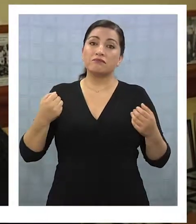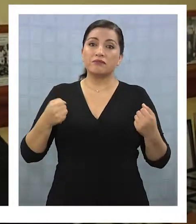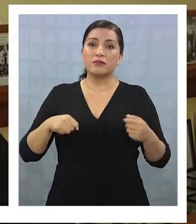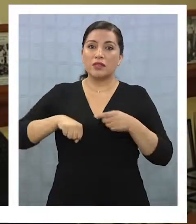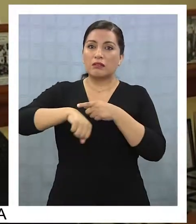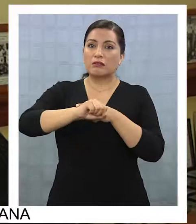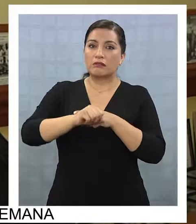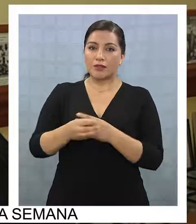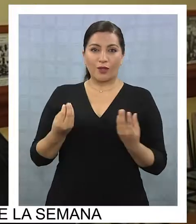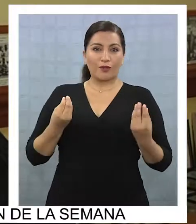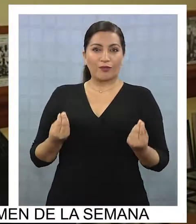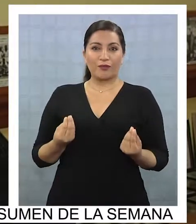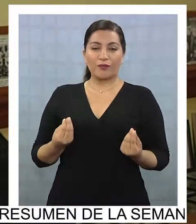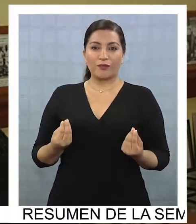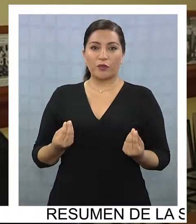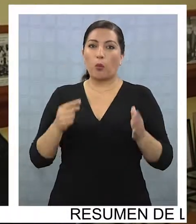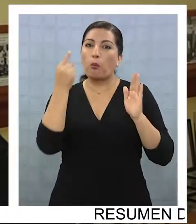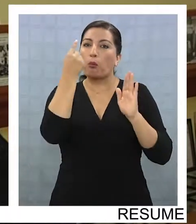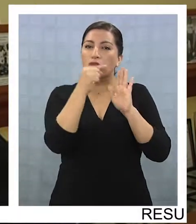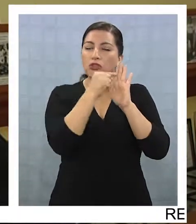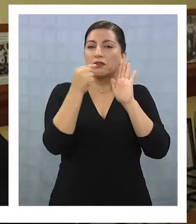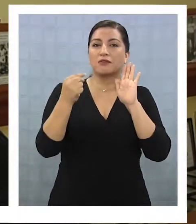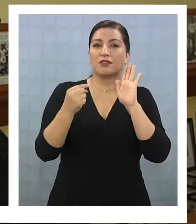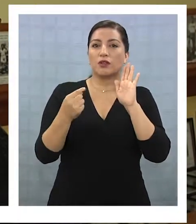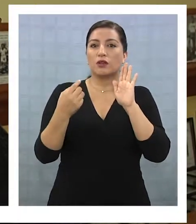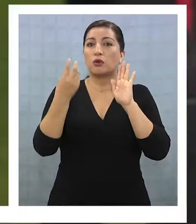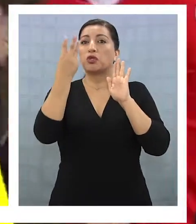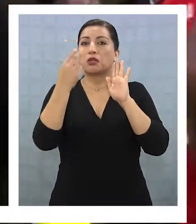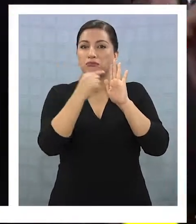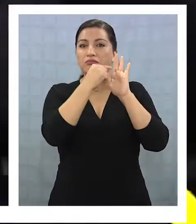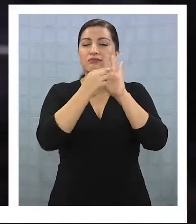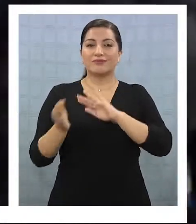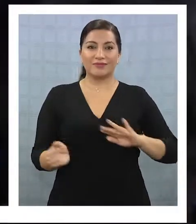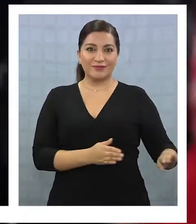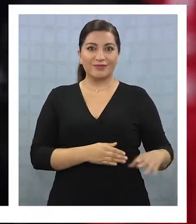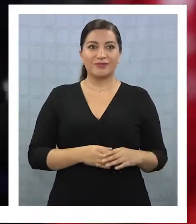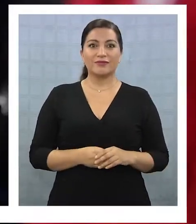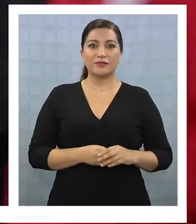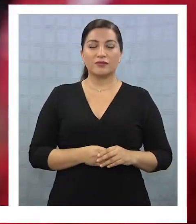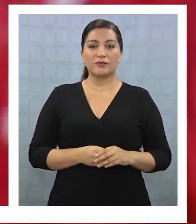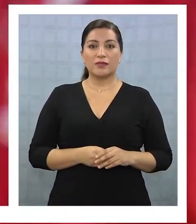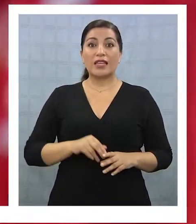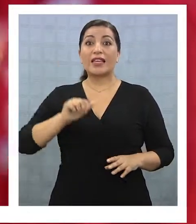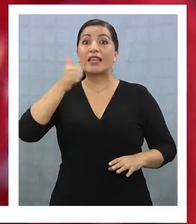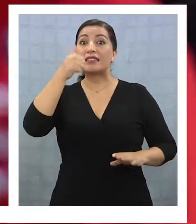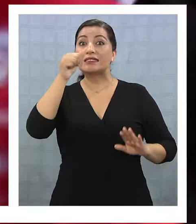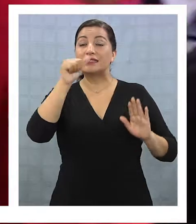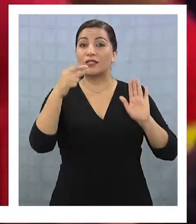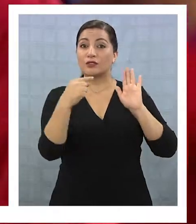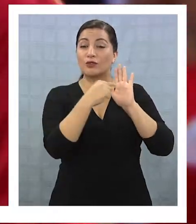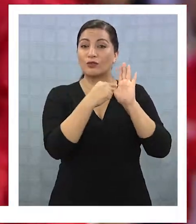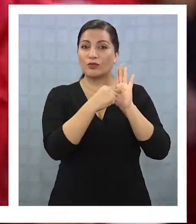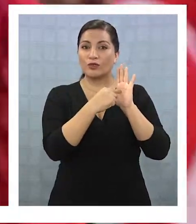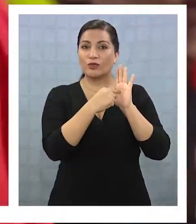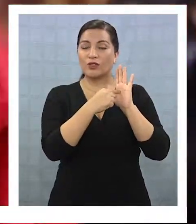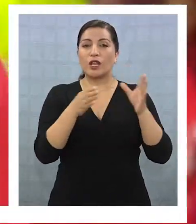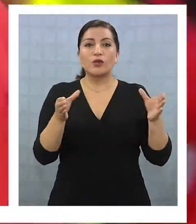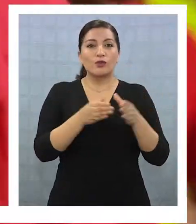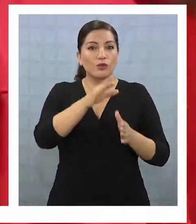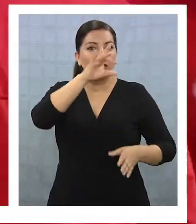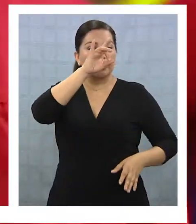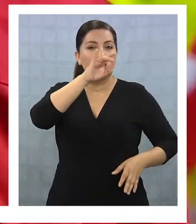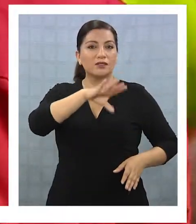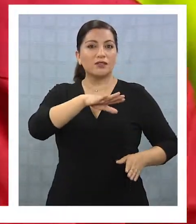partido y saquemos un puntito o los tres puntos. En sexto lugar, fuera de zona de repechaje, la selección